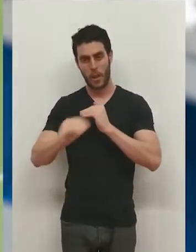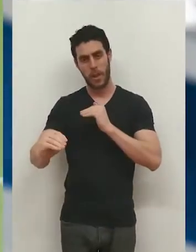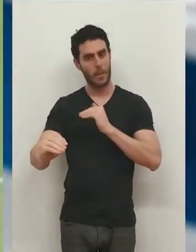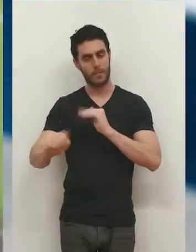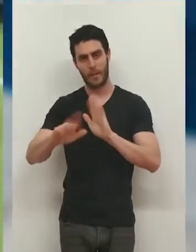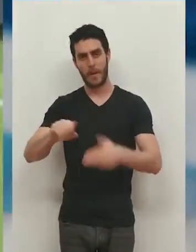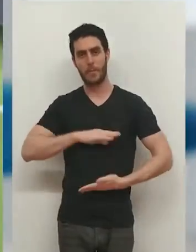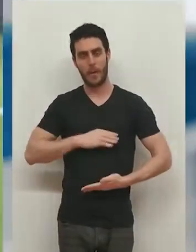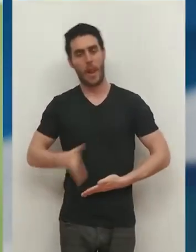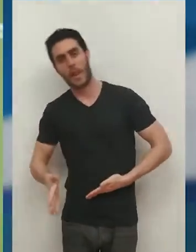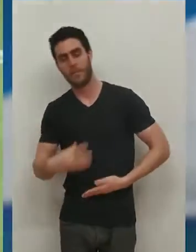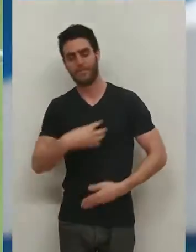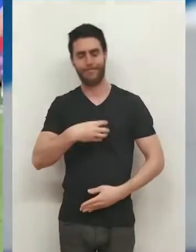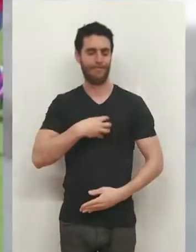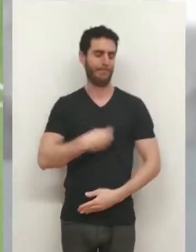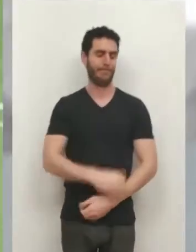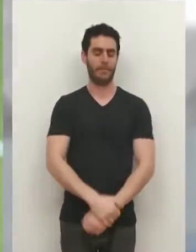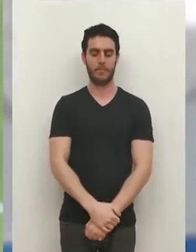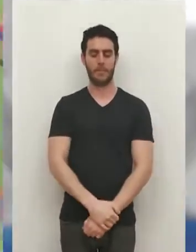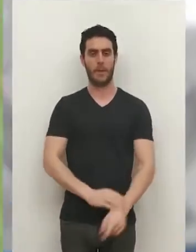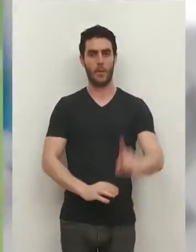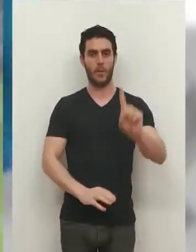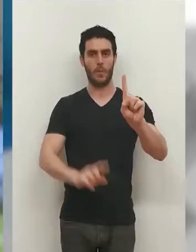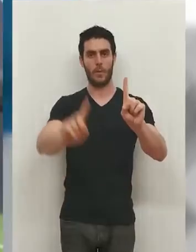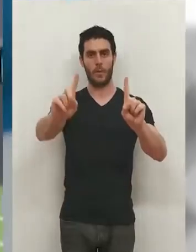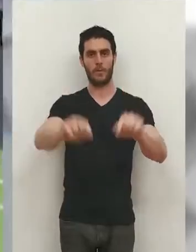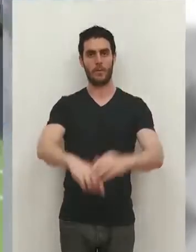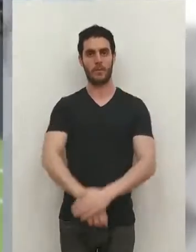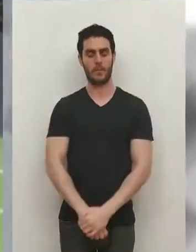batió a un irizibar que poco pudo hacer para evitar el tanto.